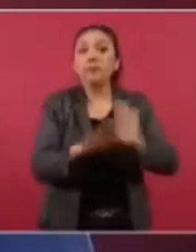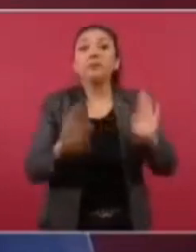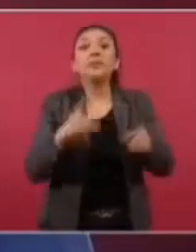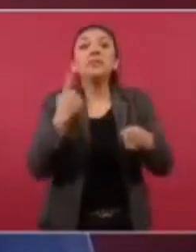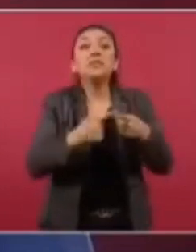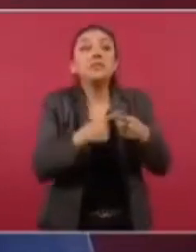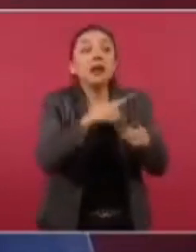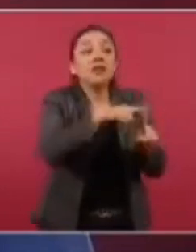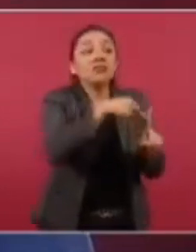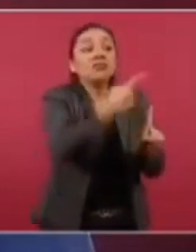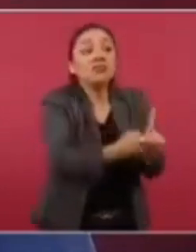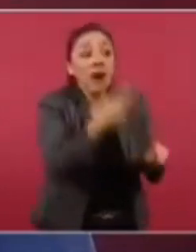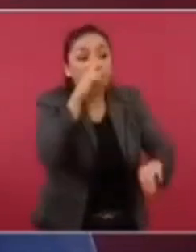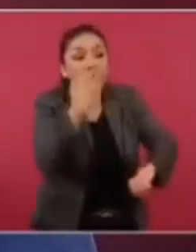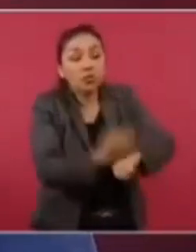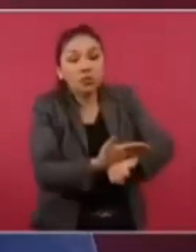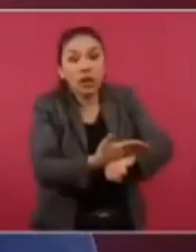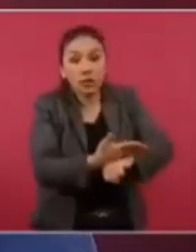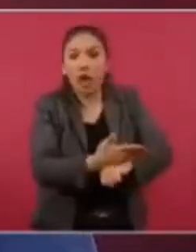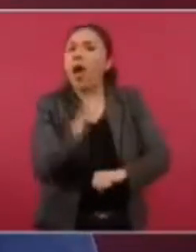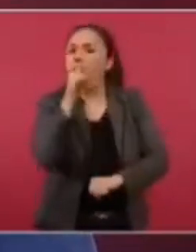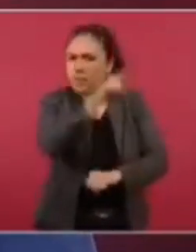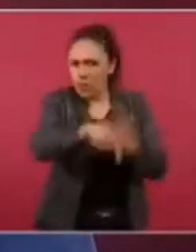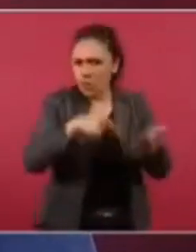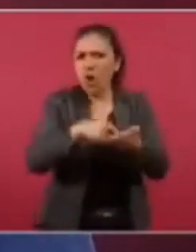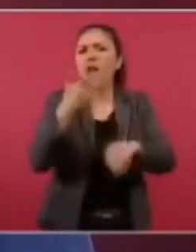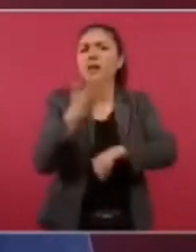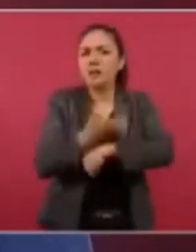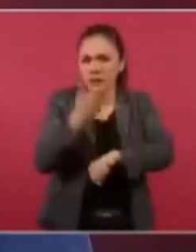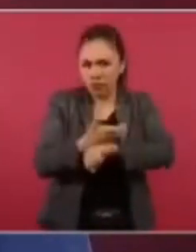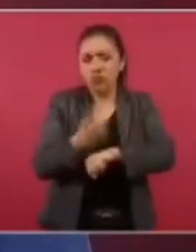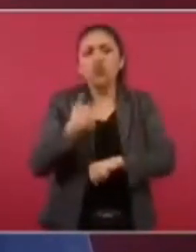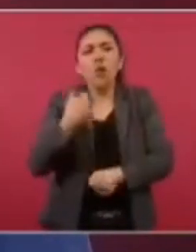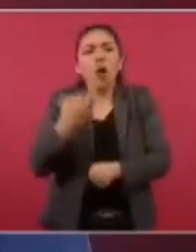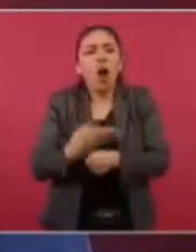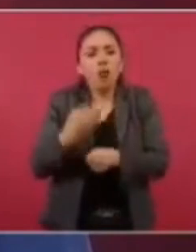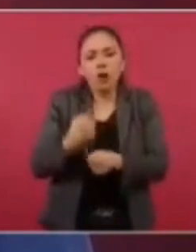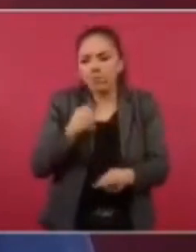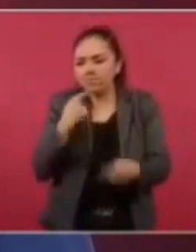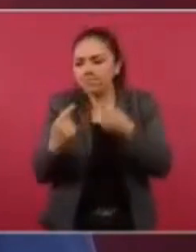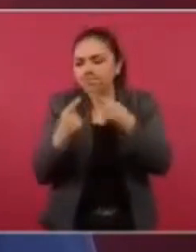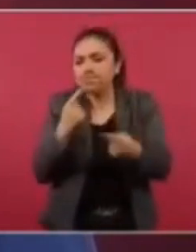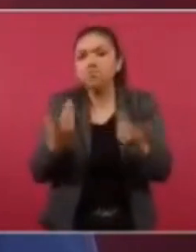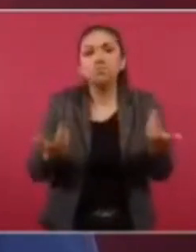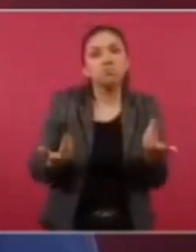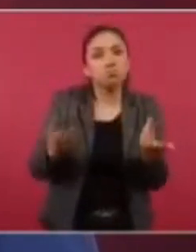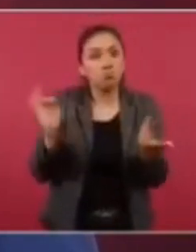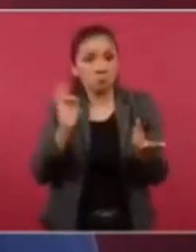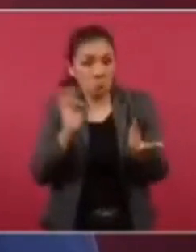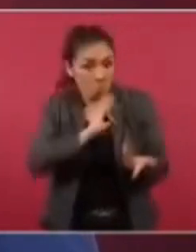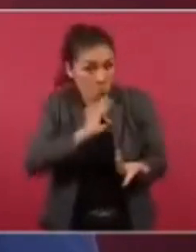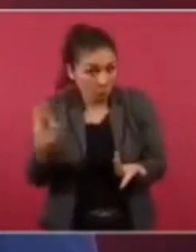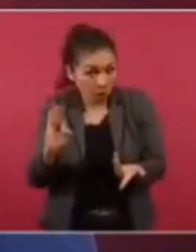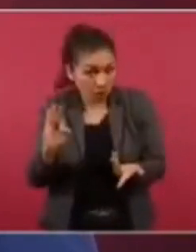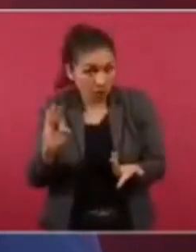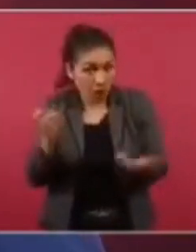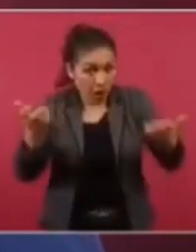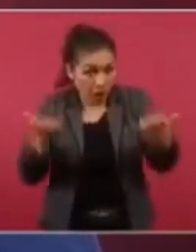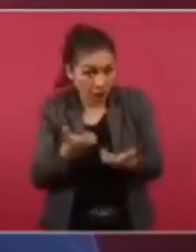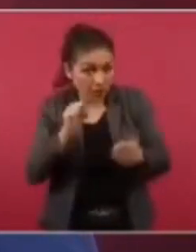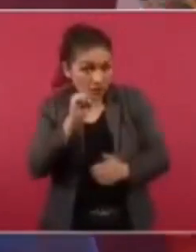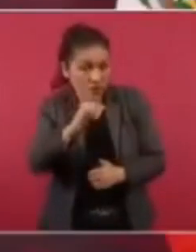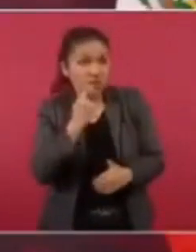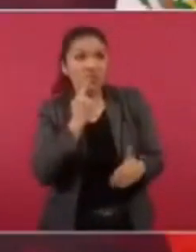responsables. ¿En Estados Unidos? En Estados Unidos. Estoy viendo si es posible hacerlo,